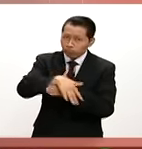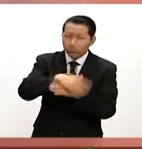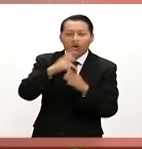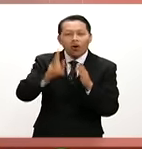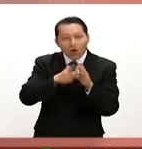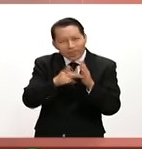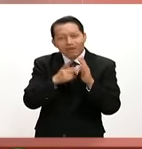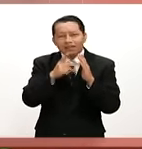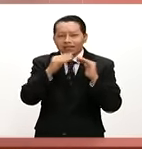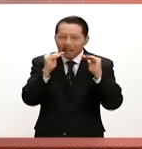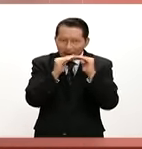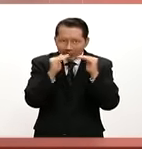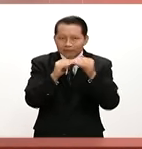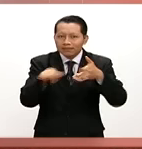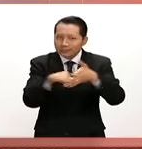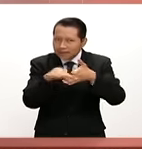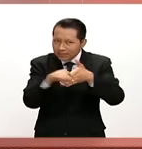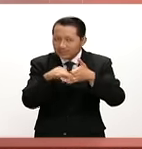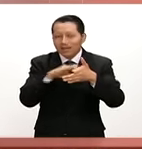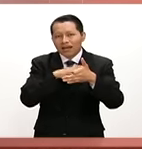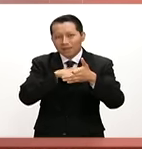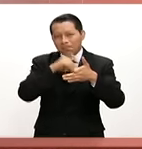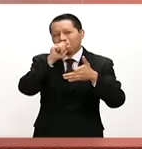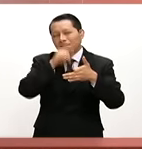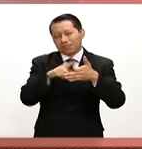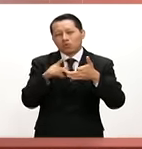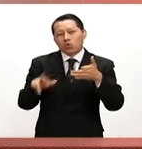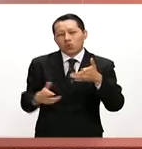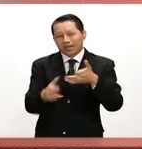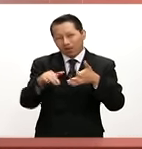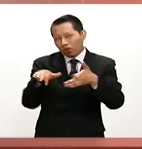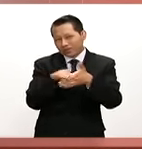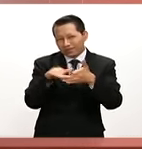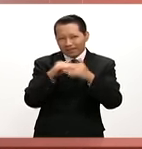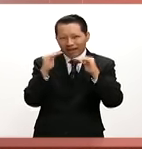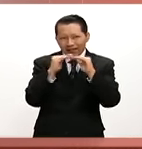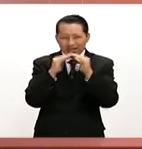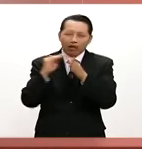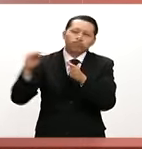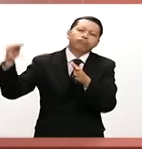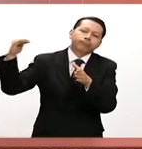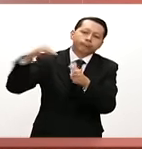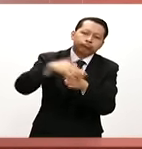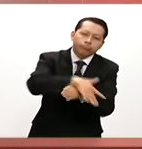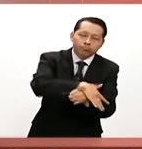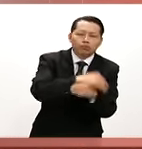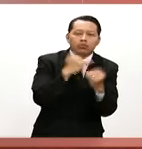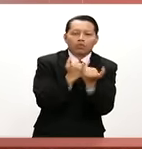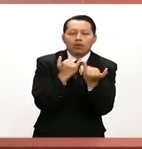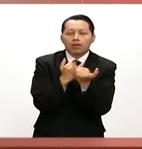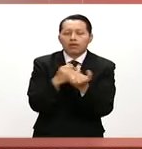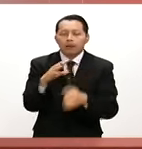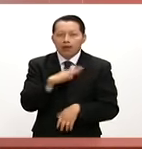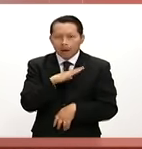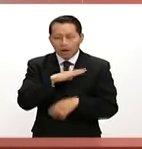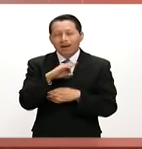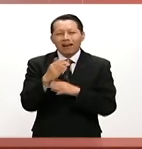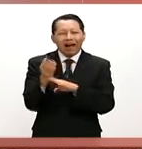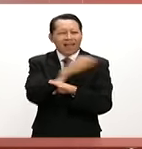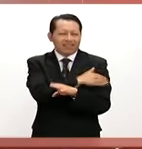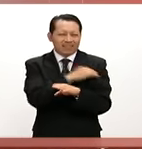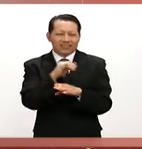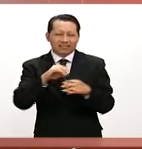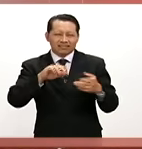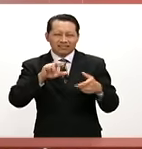viviendas que se encuentran en zonas inundables que ocurrió durante las afectaciones de Ingrid y Manuel se